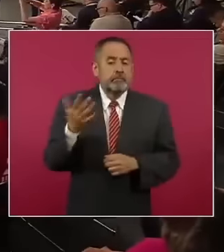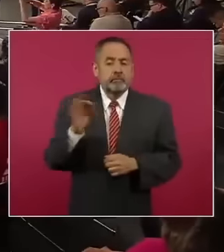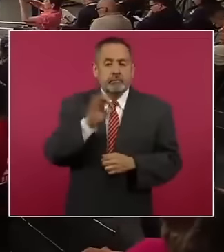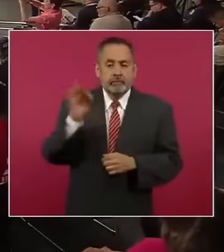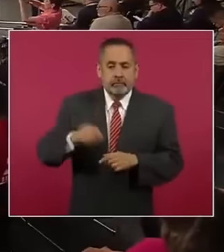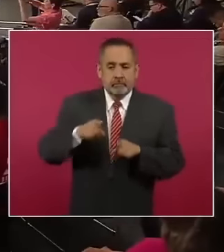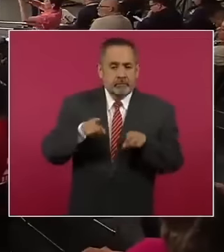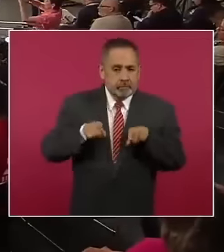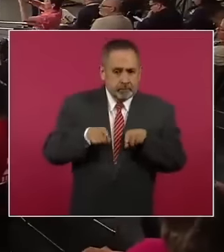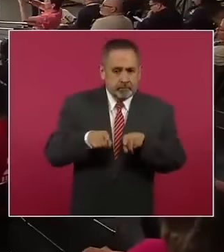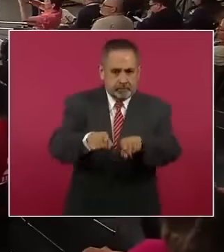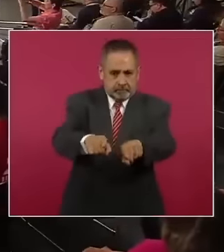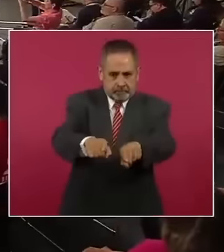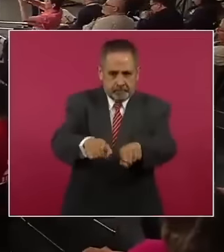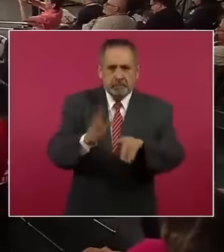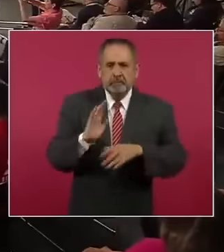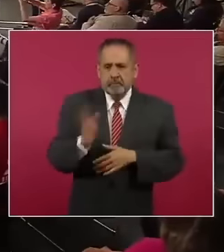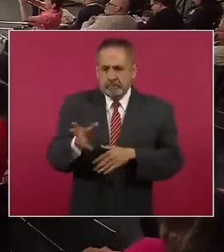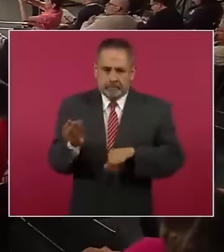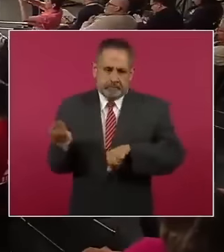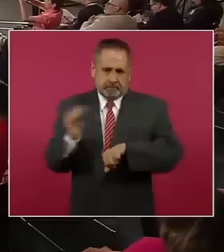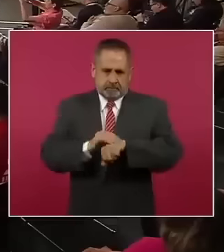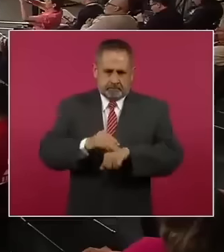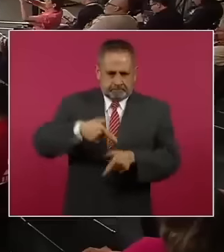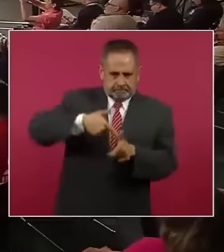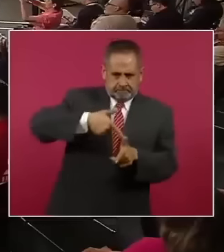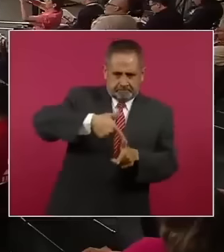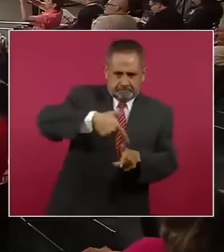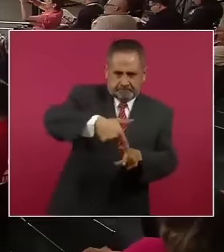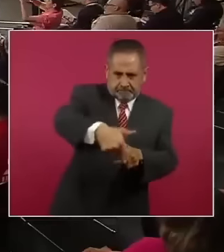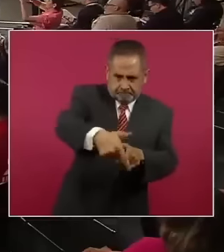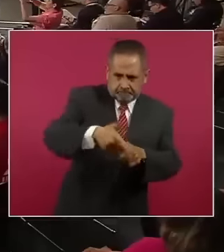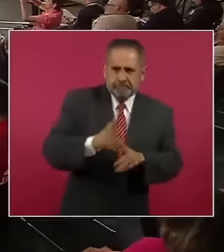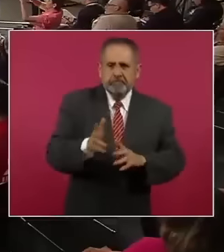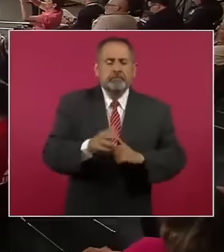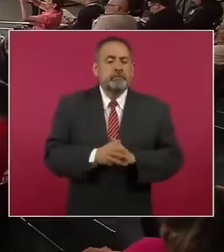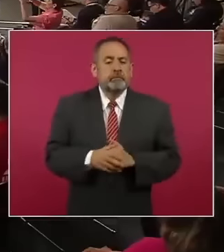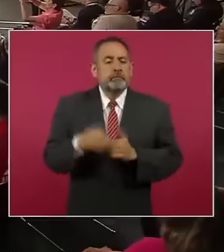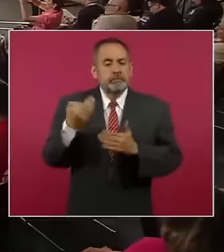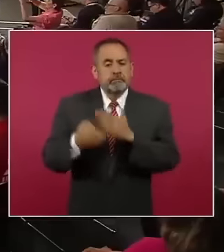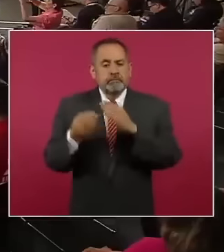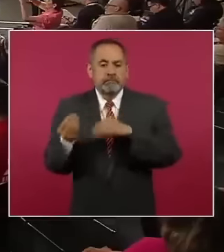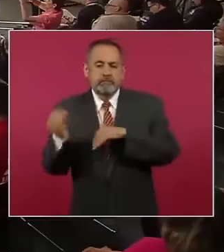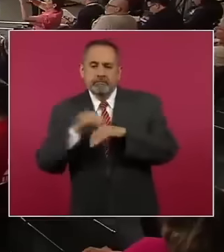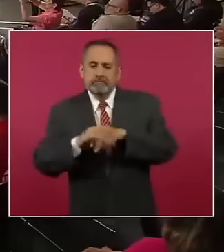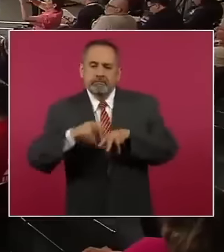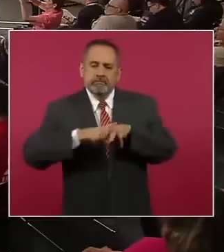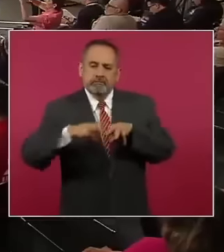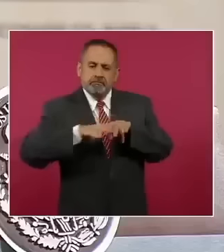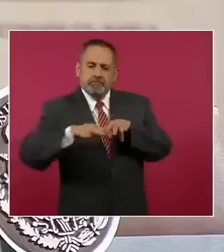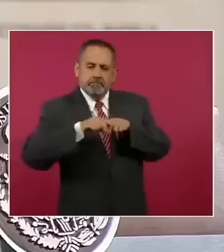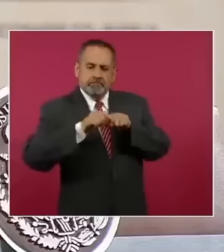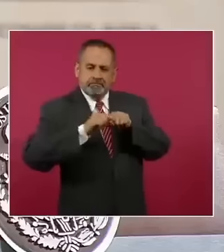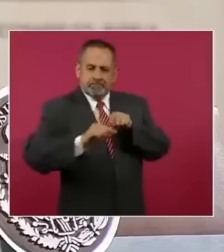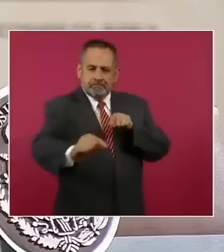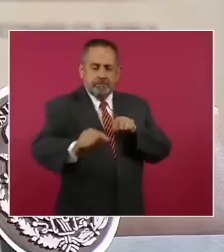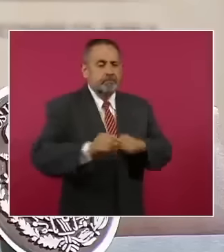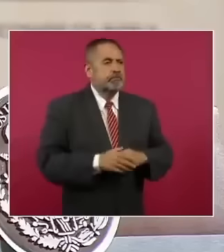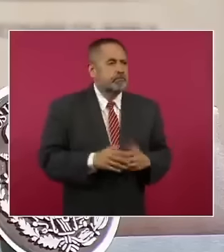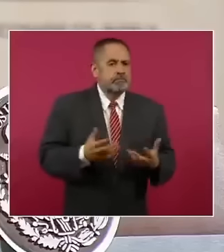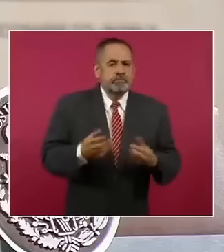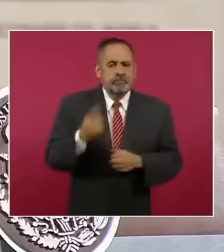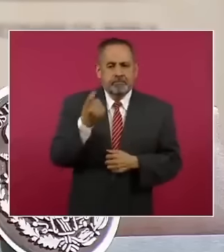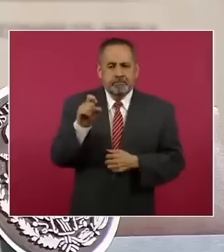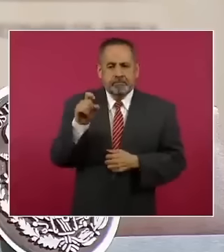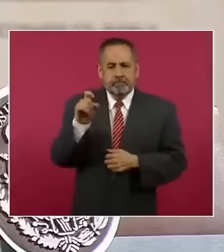ya está colocado en vía y estamos ya empezando con la catenaria, ya colocamos el 31 por ciento, el 100 por ciento